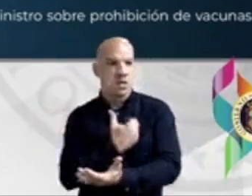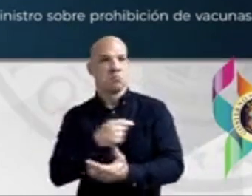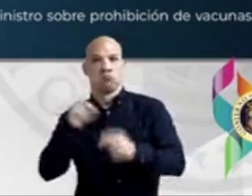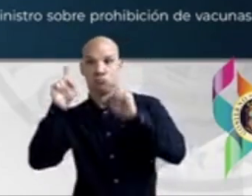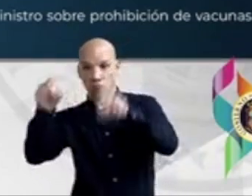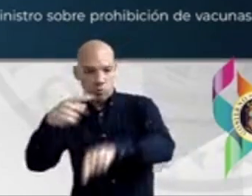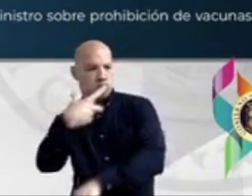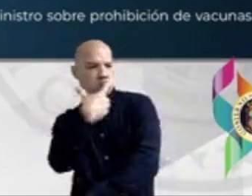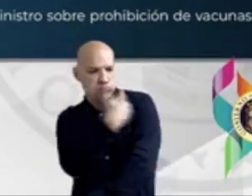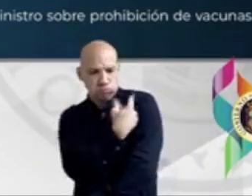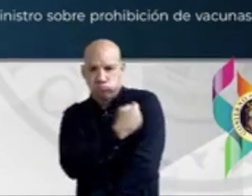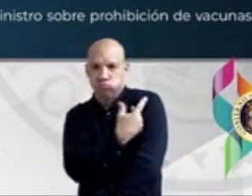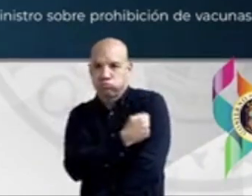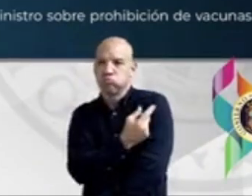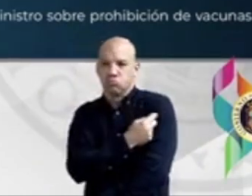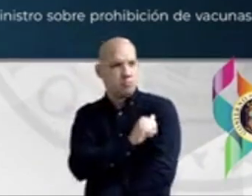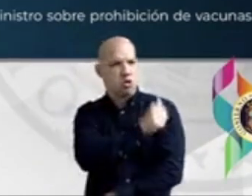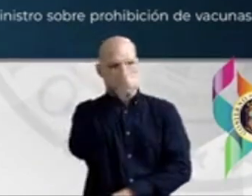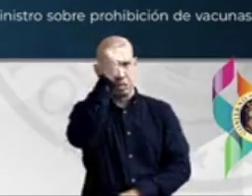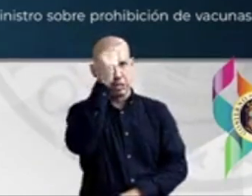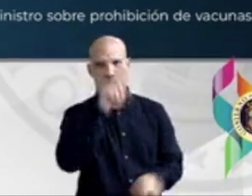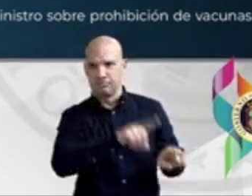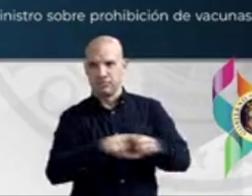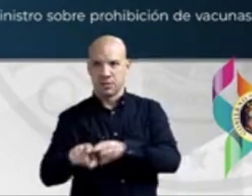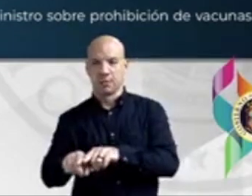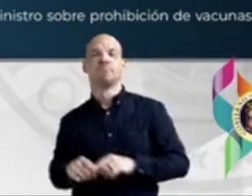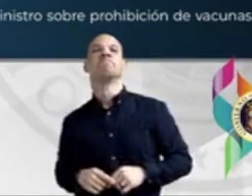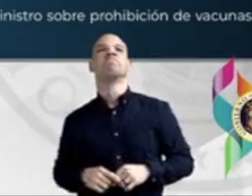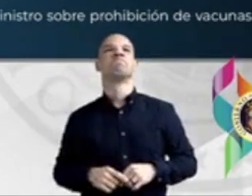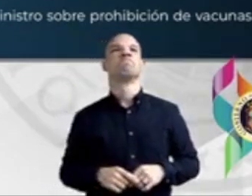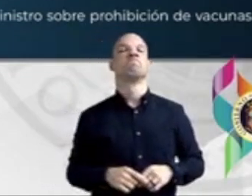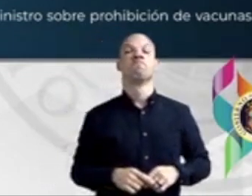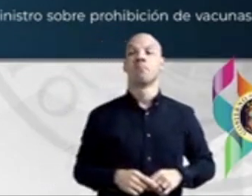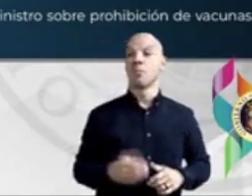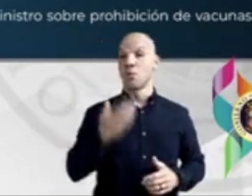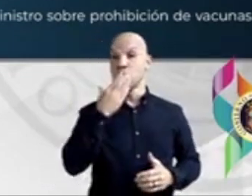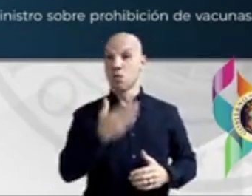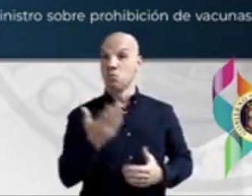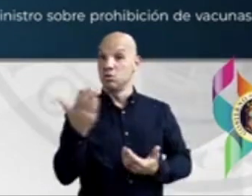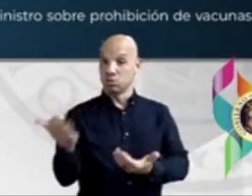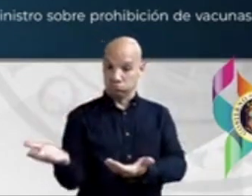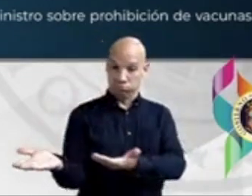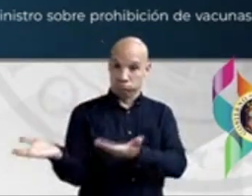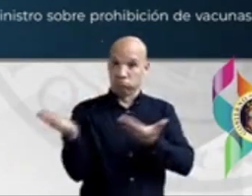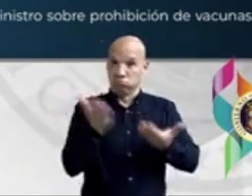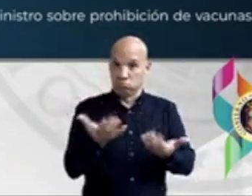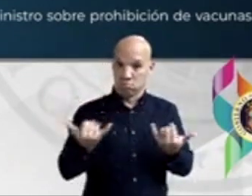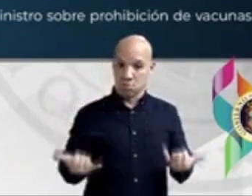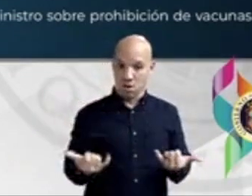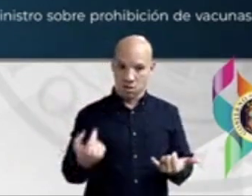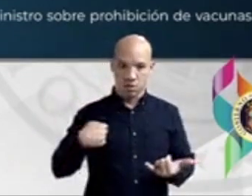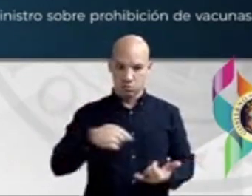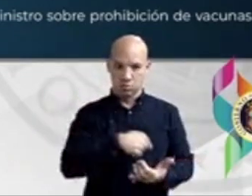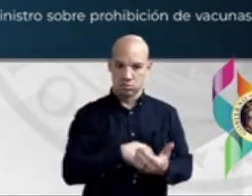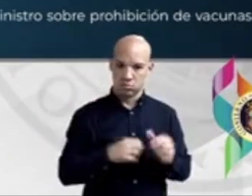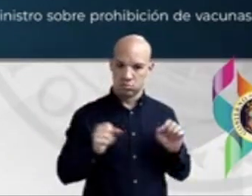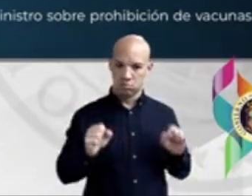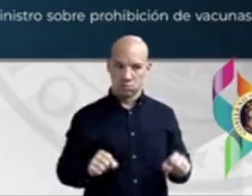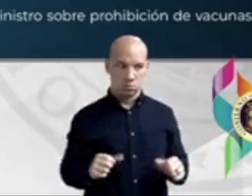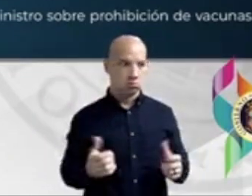de residenciales. No obstante, ¿verdad?, eso, qué bueno que trae esto a la atención, porque sería algo entonces que nosotros pudiéramos